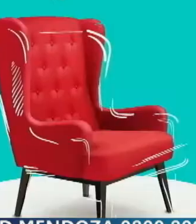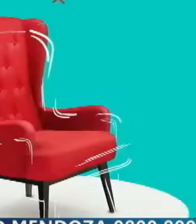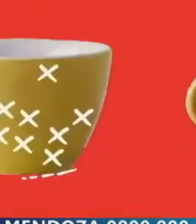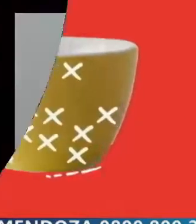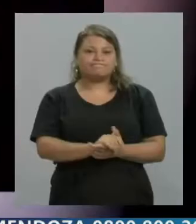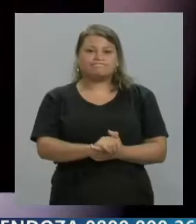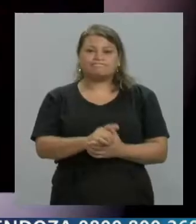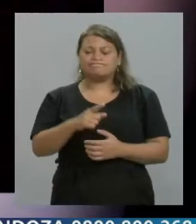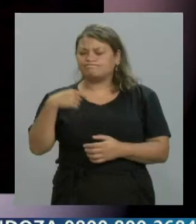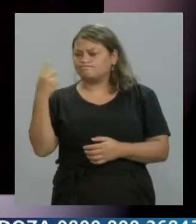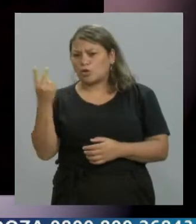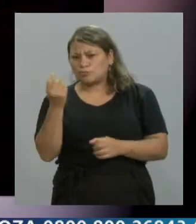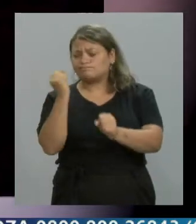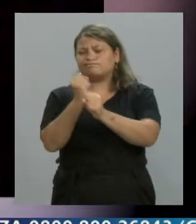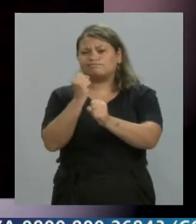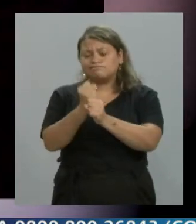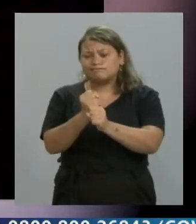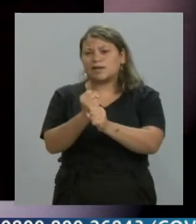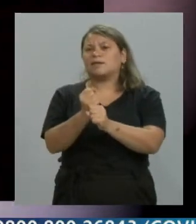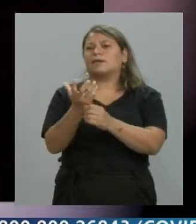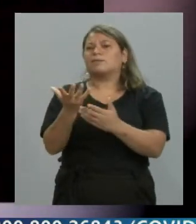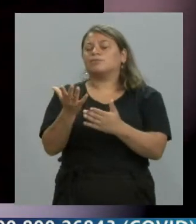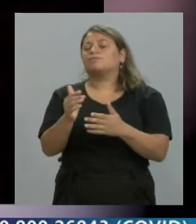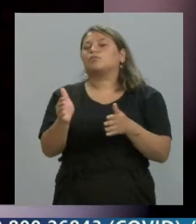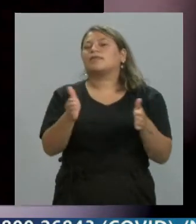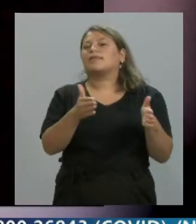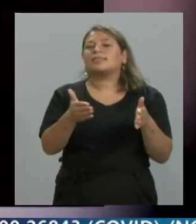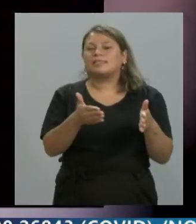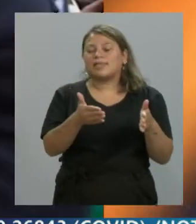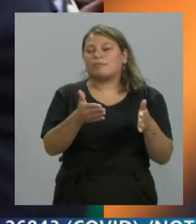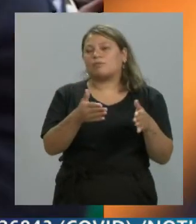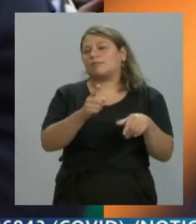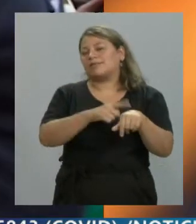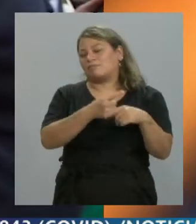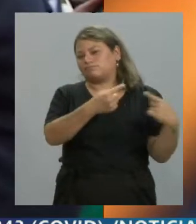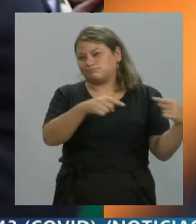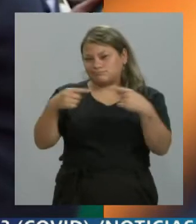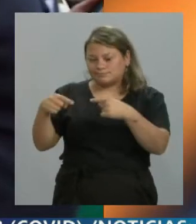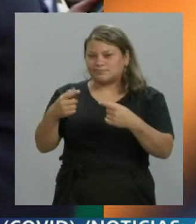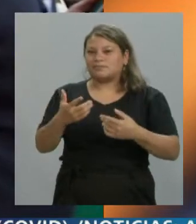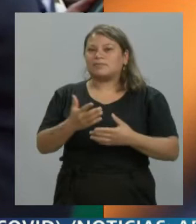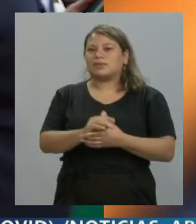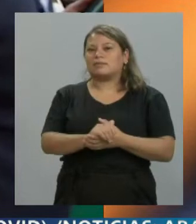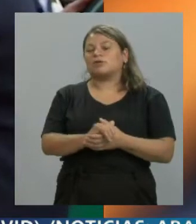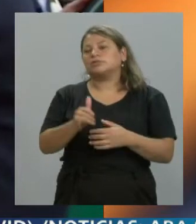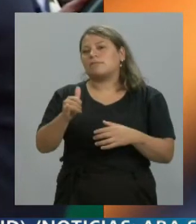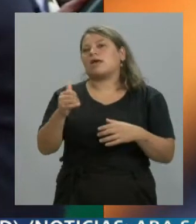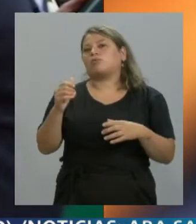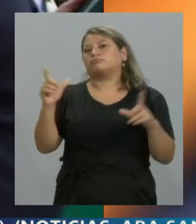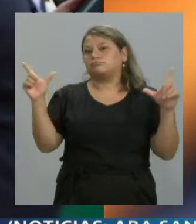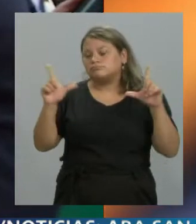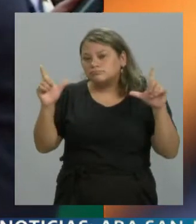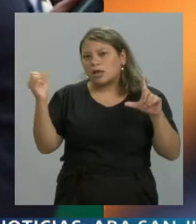hemos trabajado, bueno, en alguna etapa, no en el mismo tiempo, pero sí para un medio muy grande,